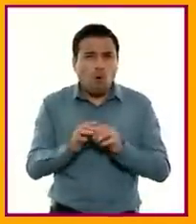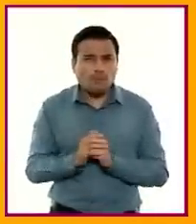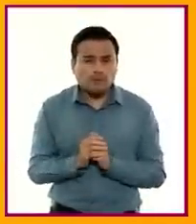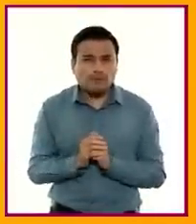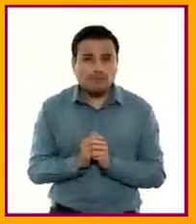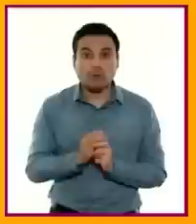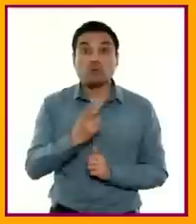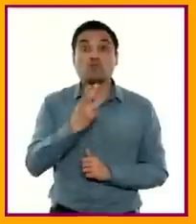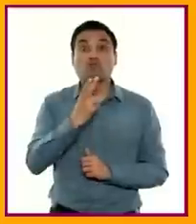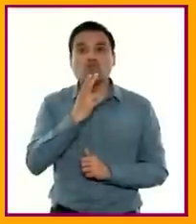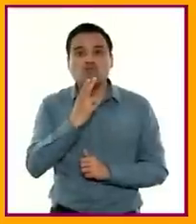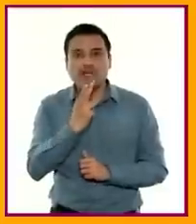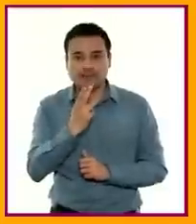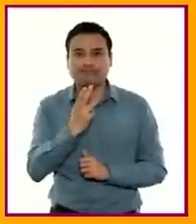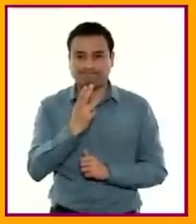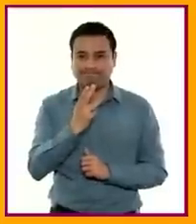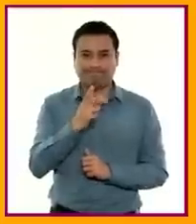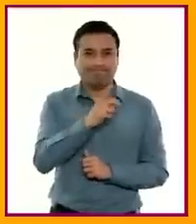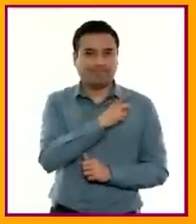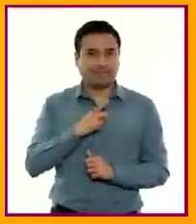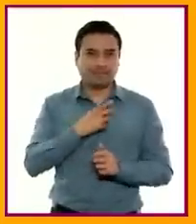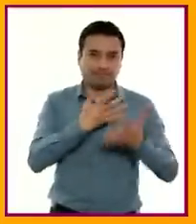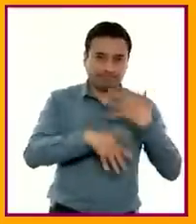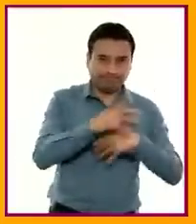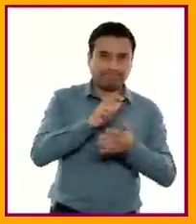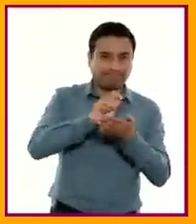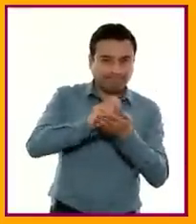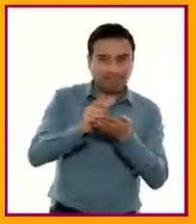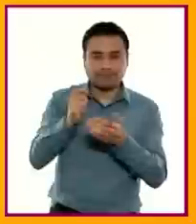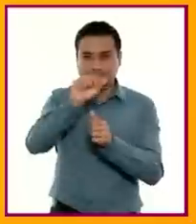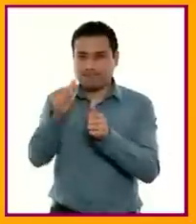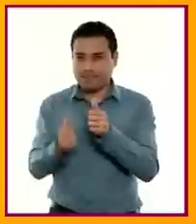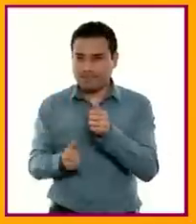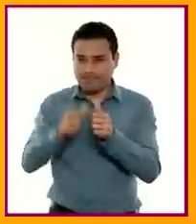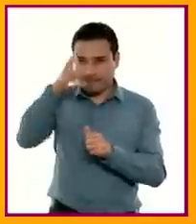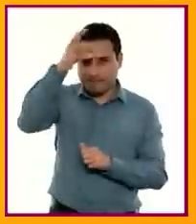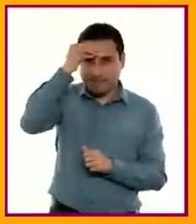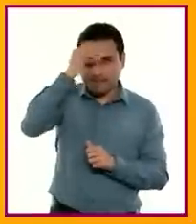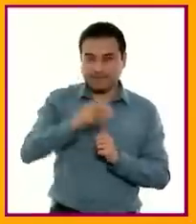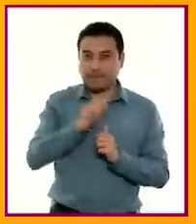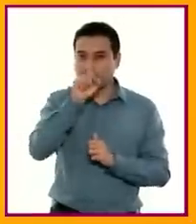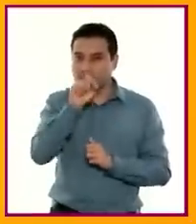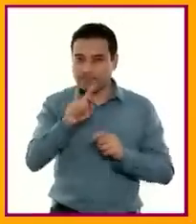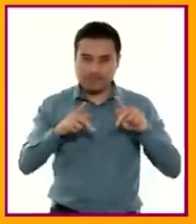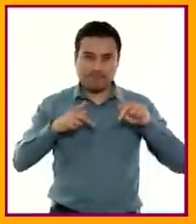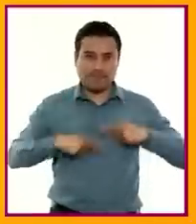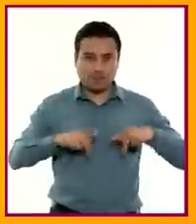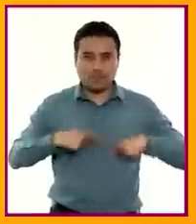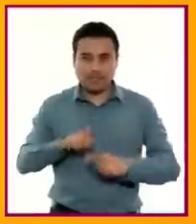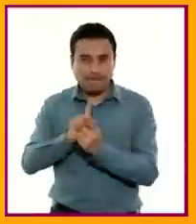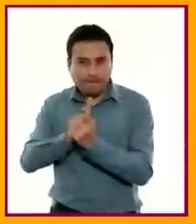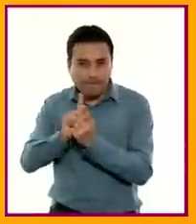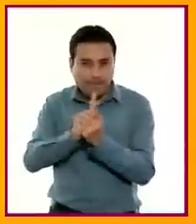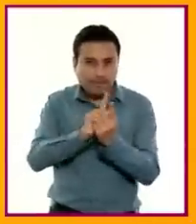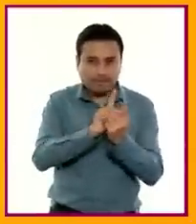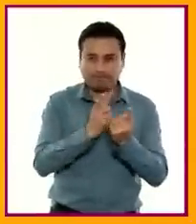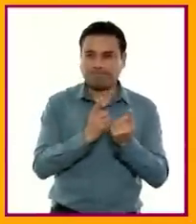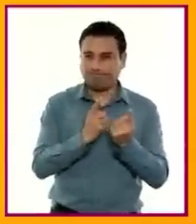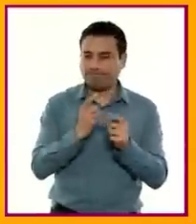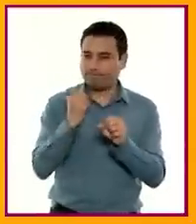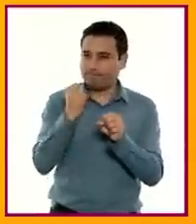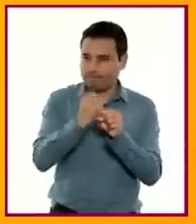propósito y destinatario reales a través de la participación en prácticas sociales en distintos ámbitos de la actividad humana